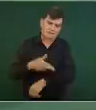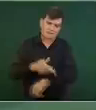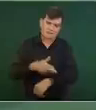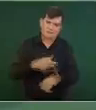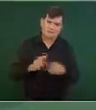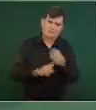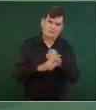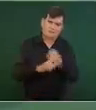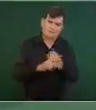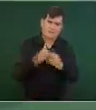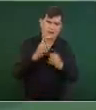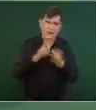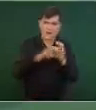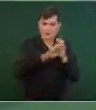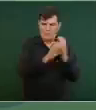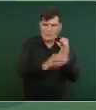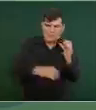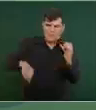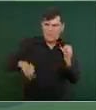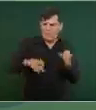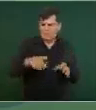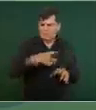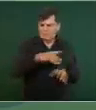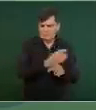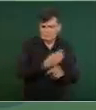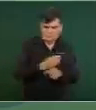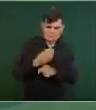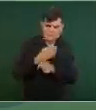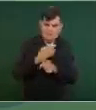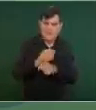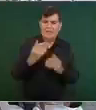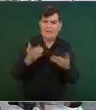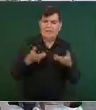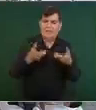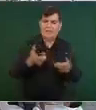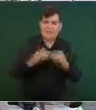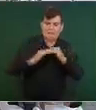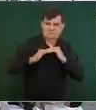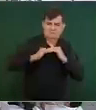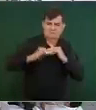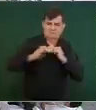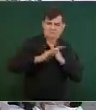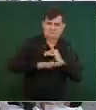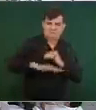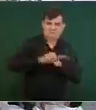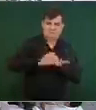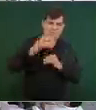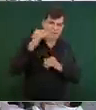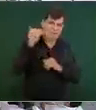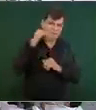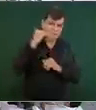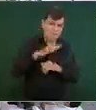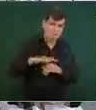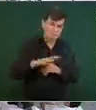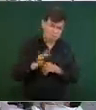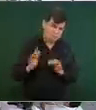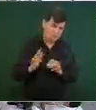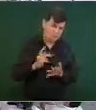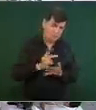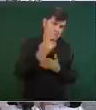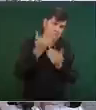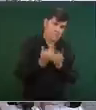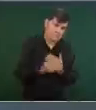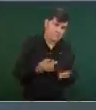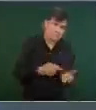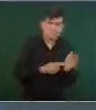problema del drenaje y se pavimenta en las calles de Acapulco. Se presenta un proyecto